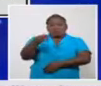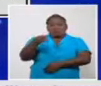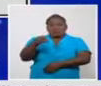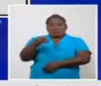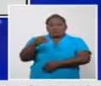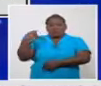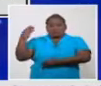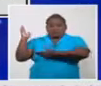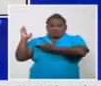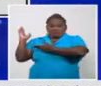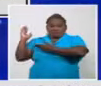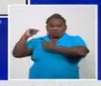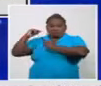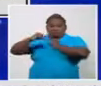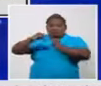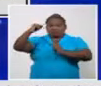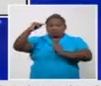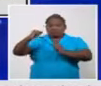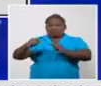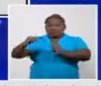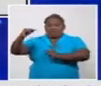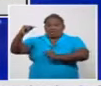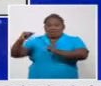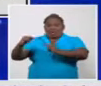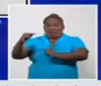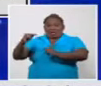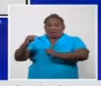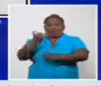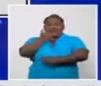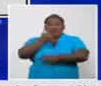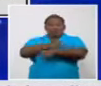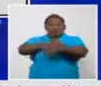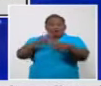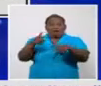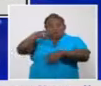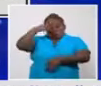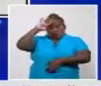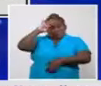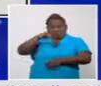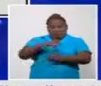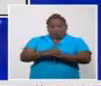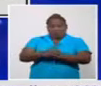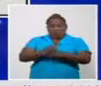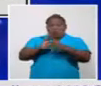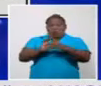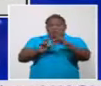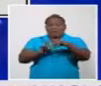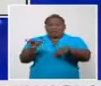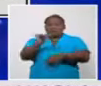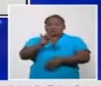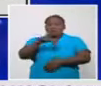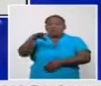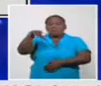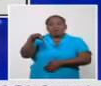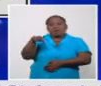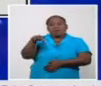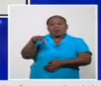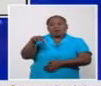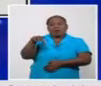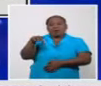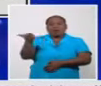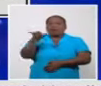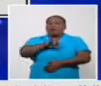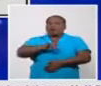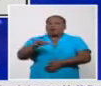dentro del grupo de mayores tasas del país uno de Guantánamo al igual que uno de Pinar y uno de Santiago de